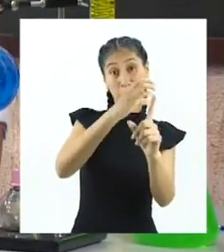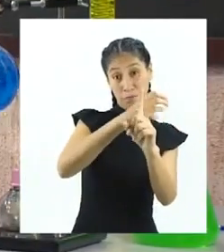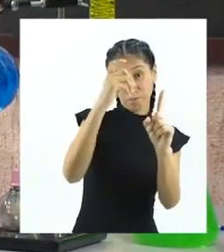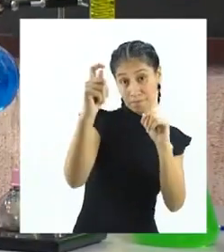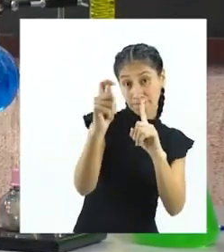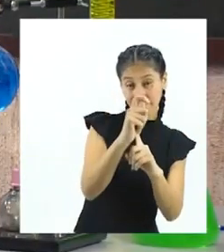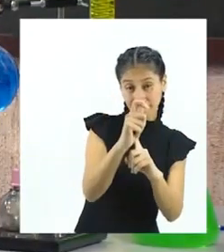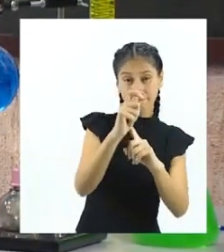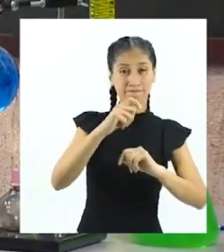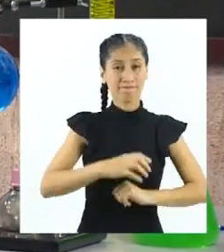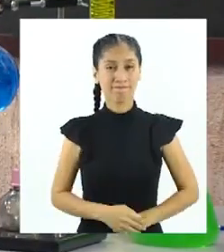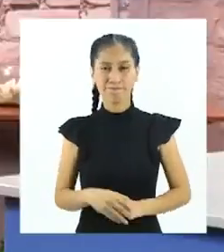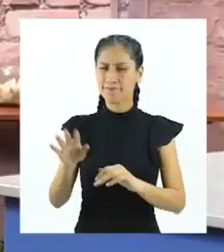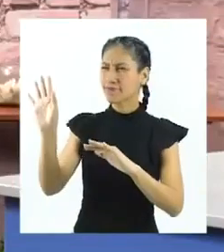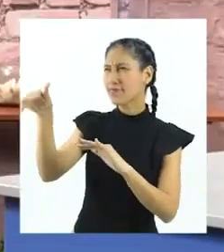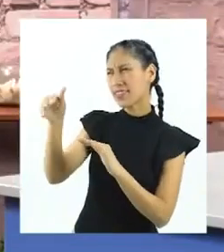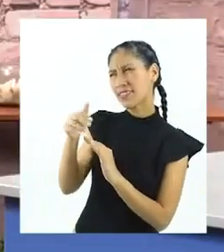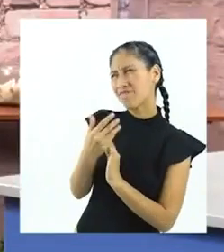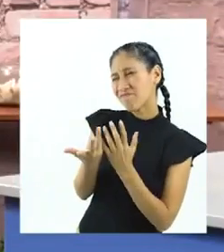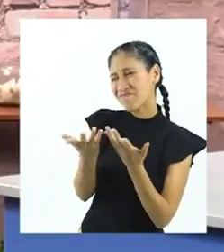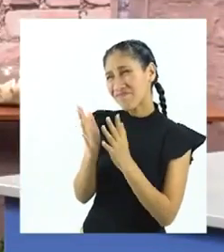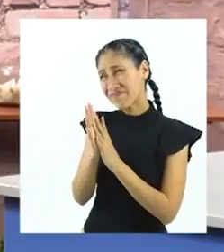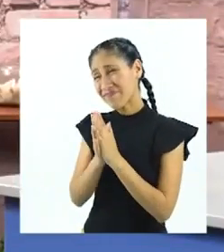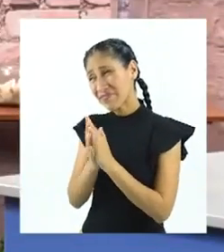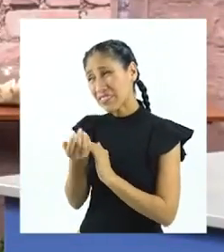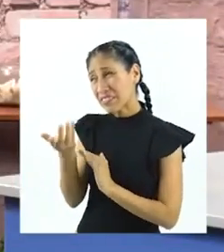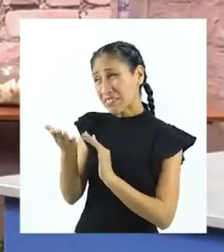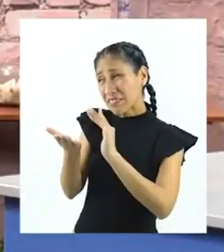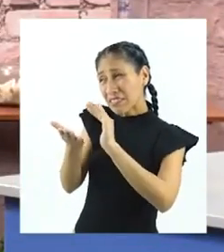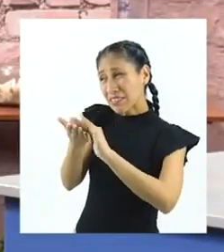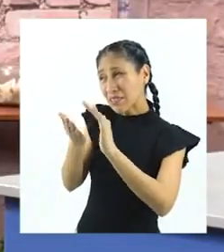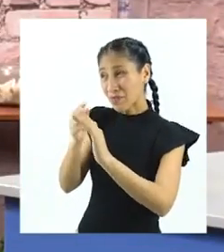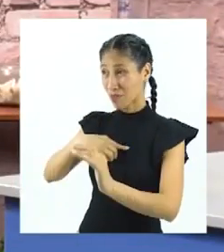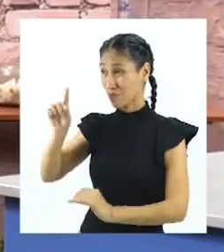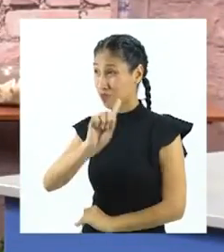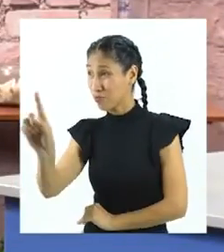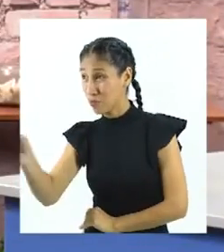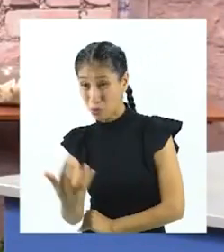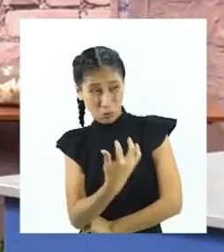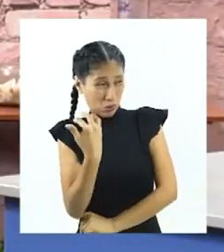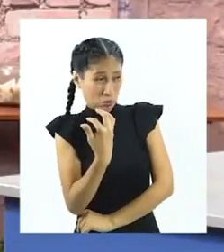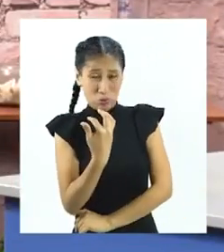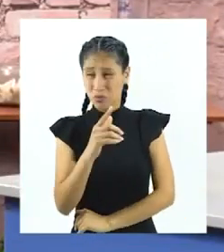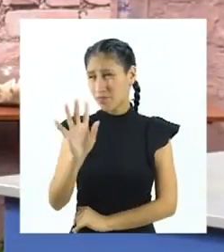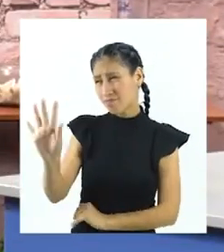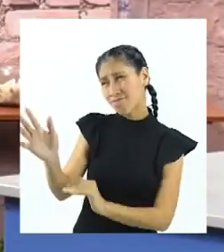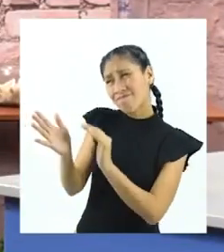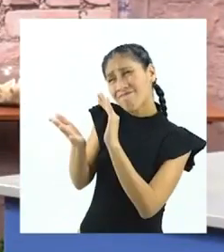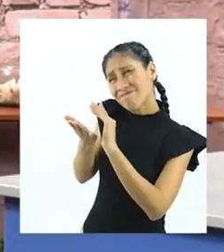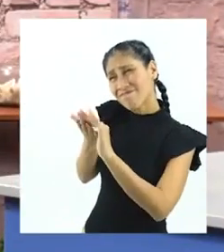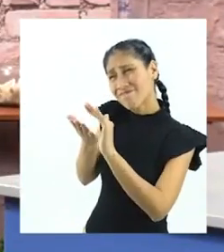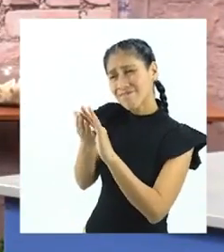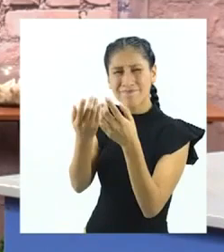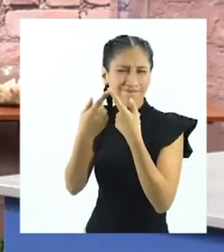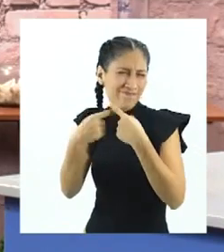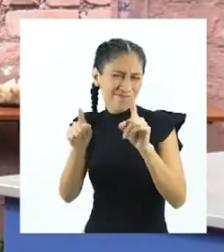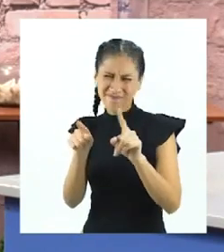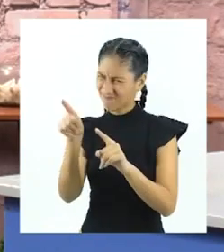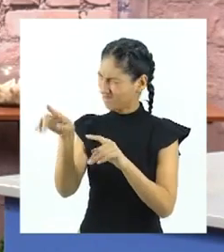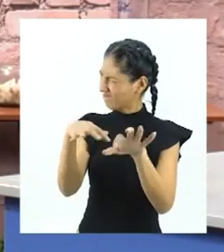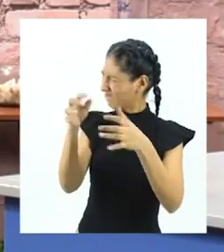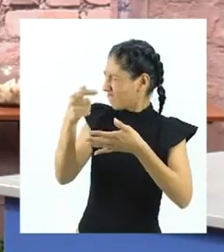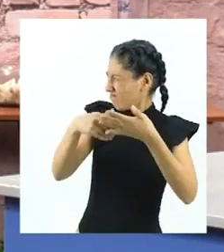más de ciencia y tecnología. Dante, siento haberte asustado al inicio del programa. Pero,